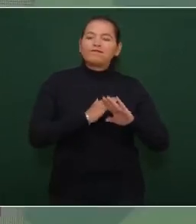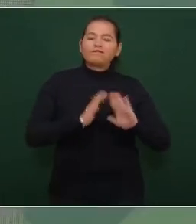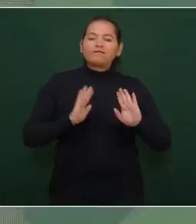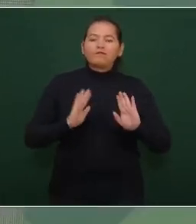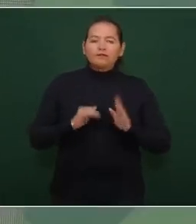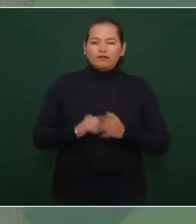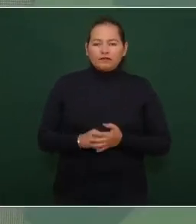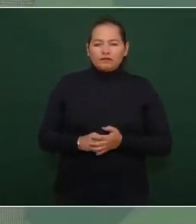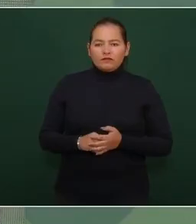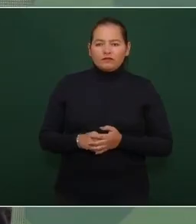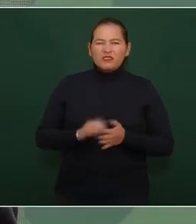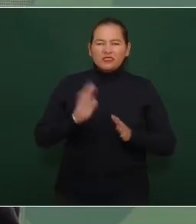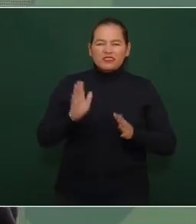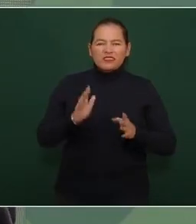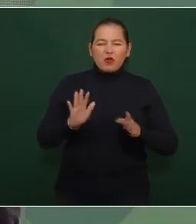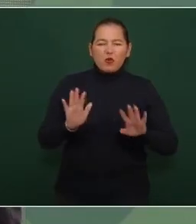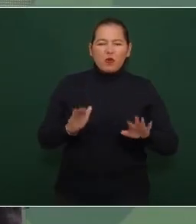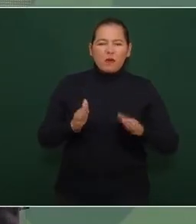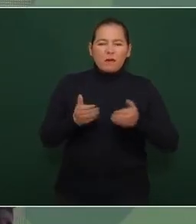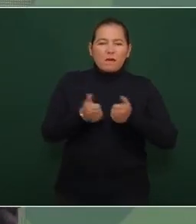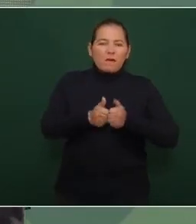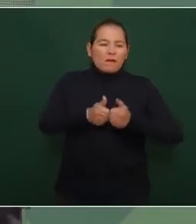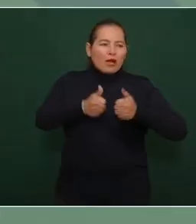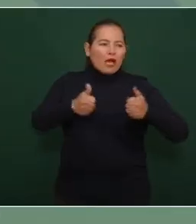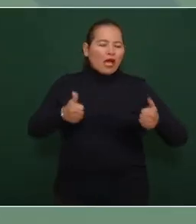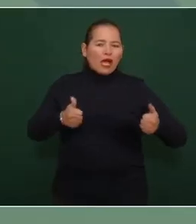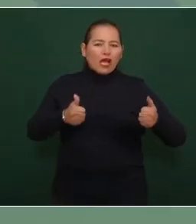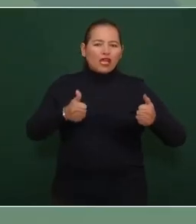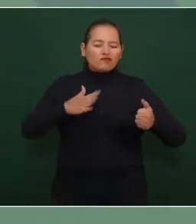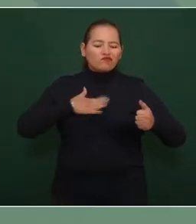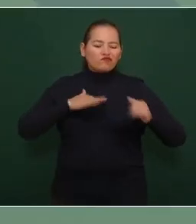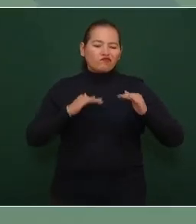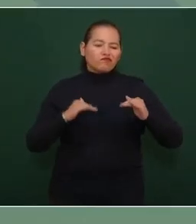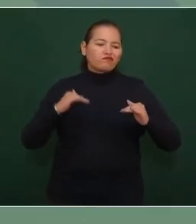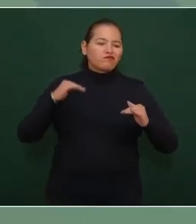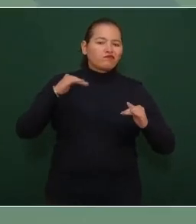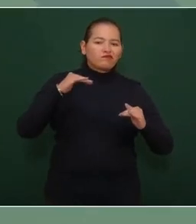entonces se divorcian del pueblo se sienten superiores